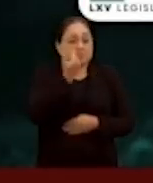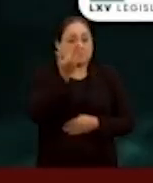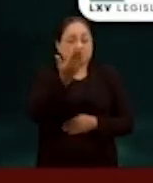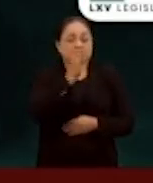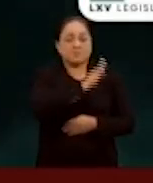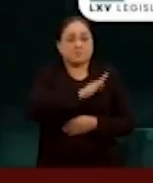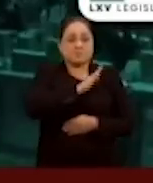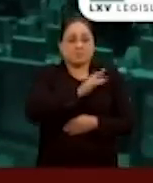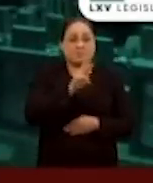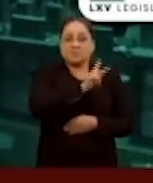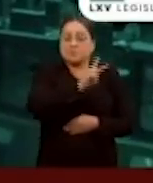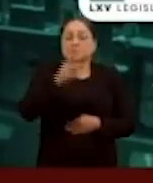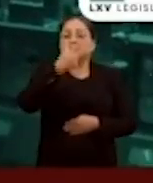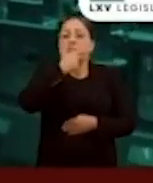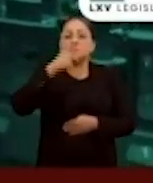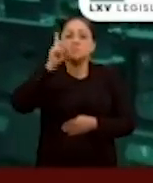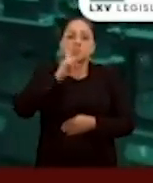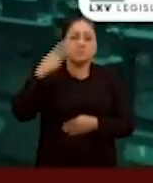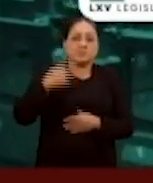todos los integrantes de esta comisión.